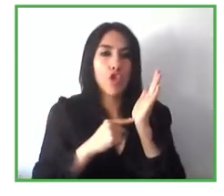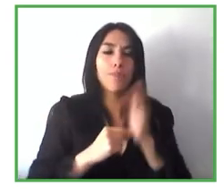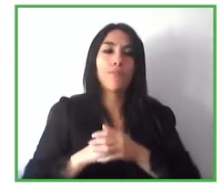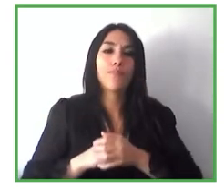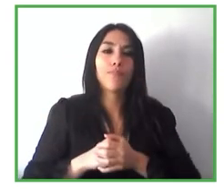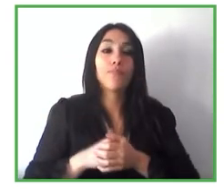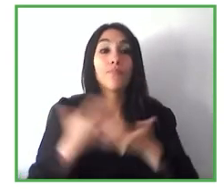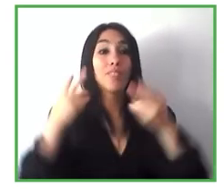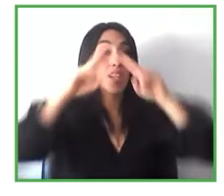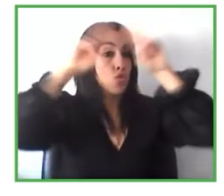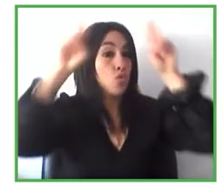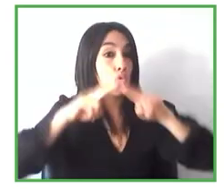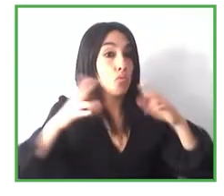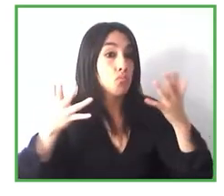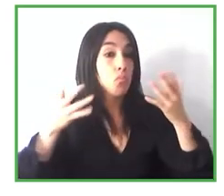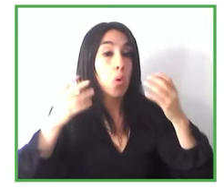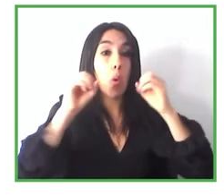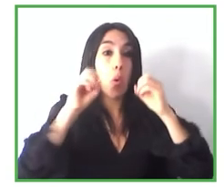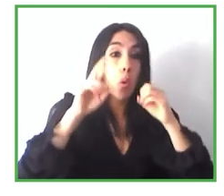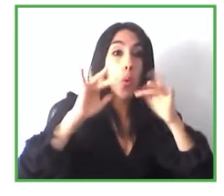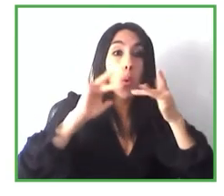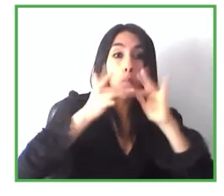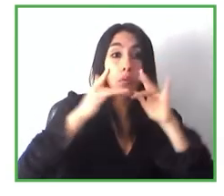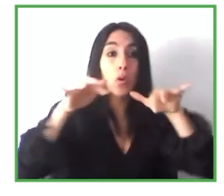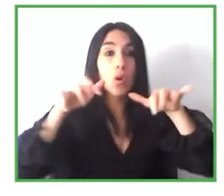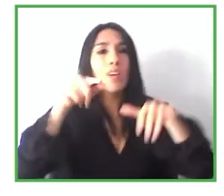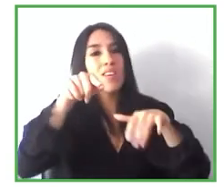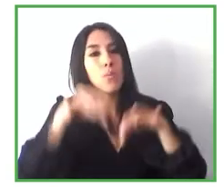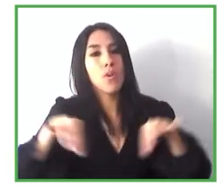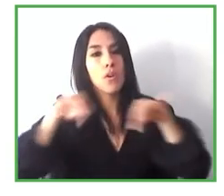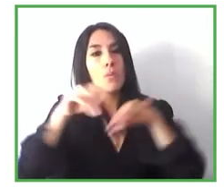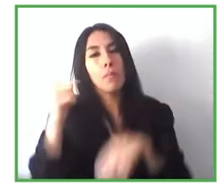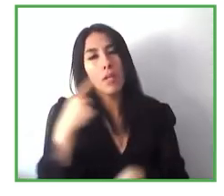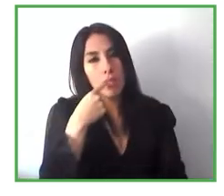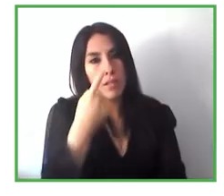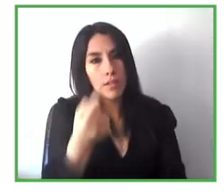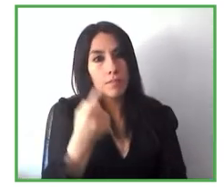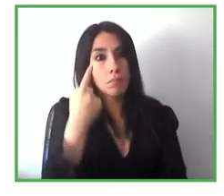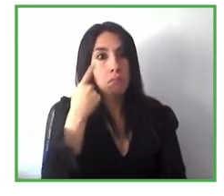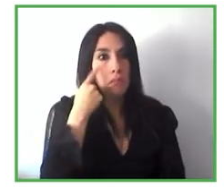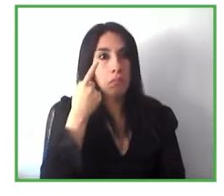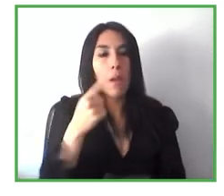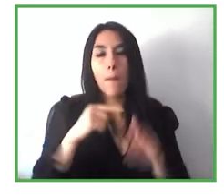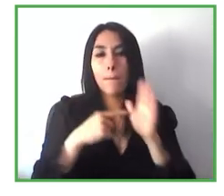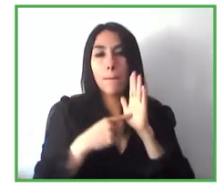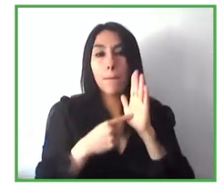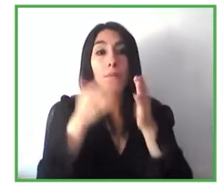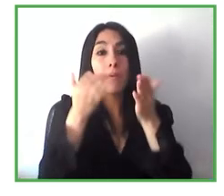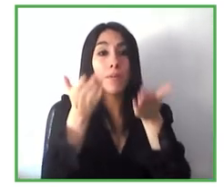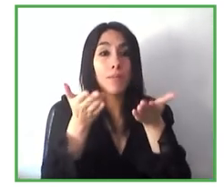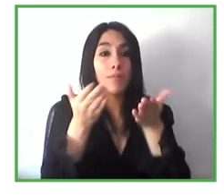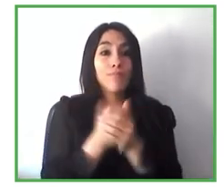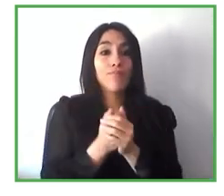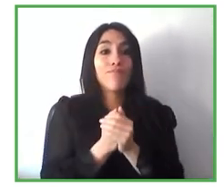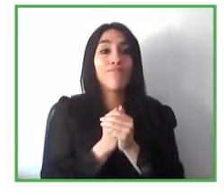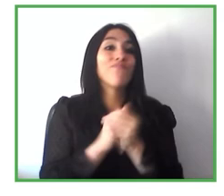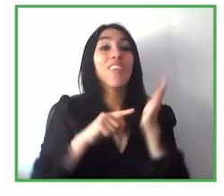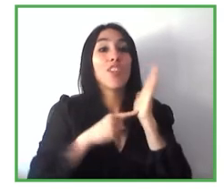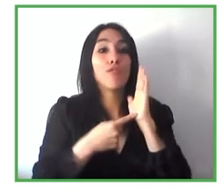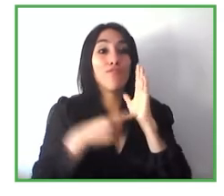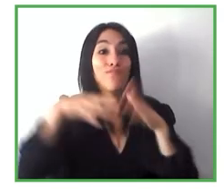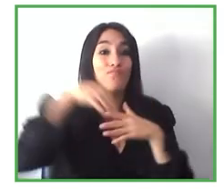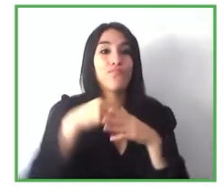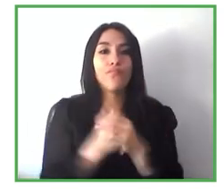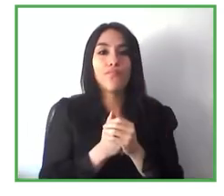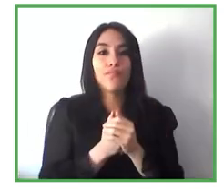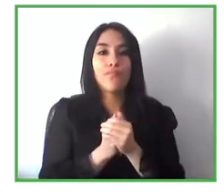es importante también decir que fíjate que con este tipo de tecnologías dentro de los propios productos físicos de interiorismo